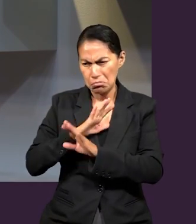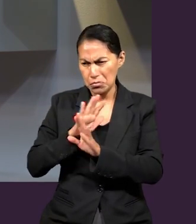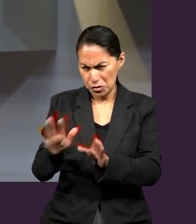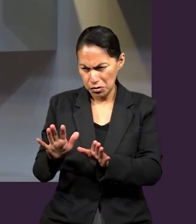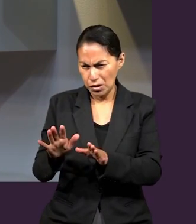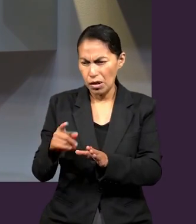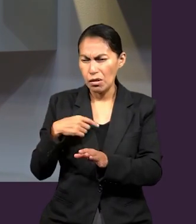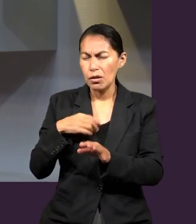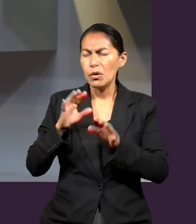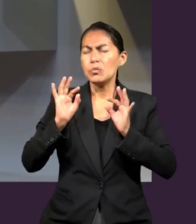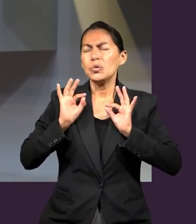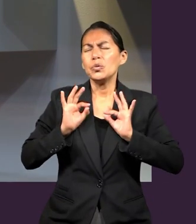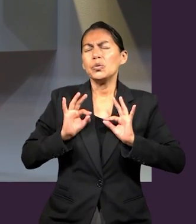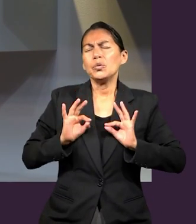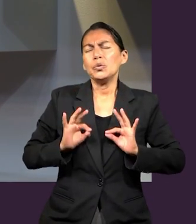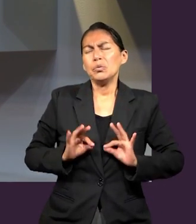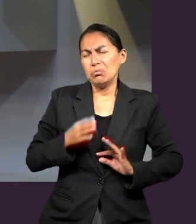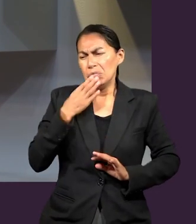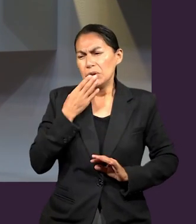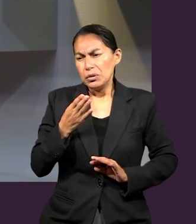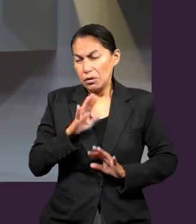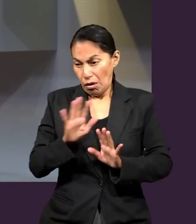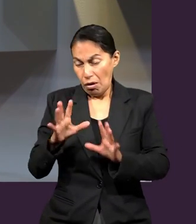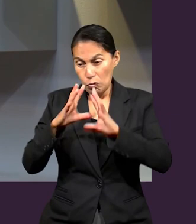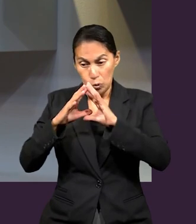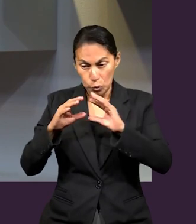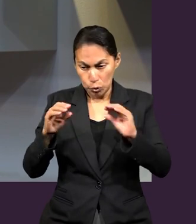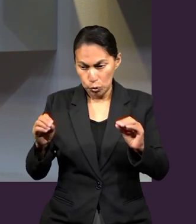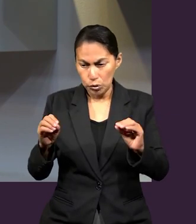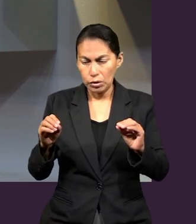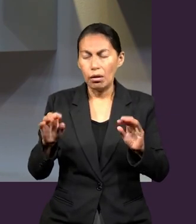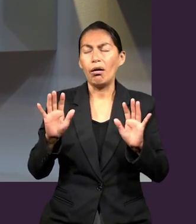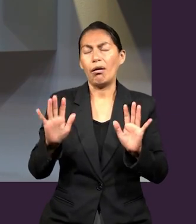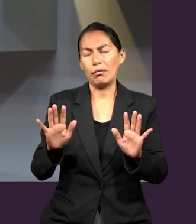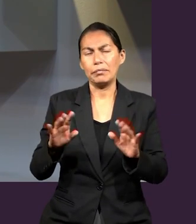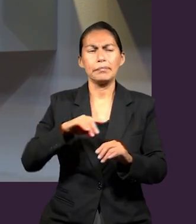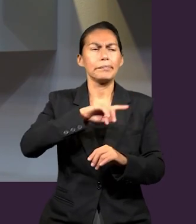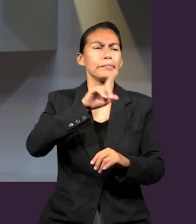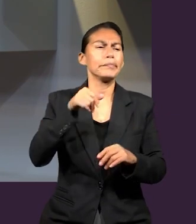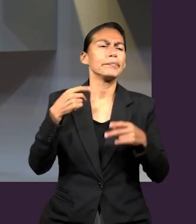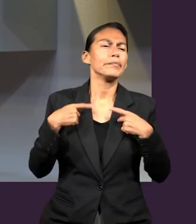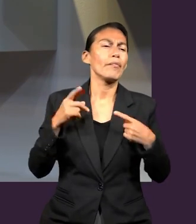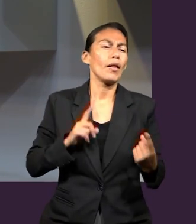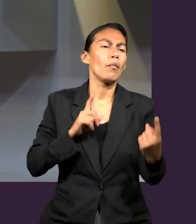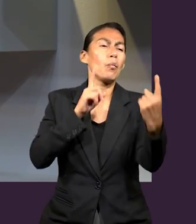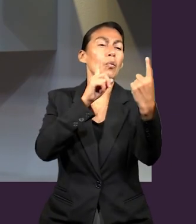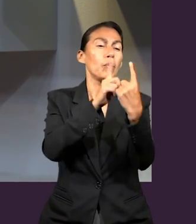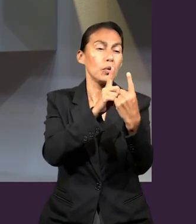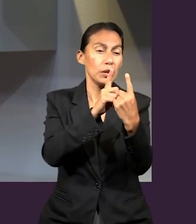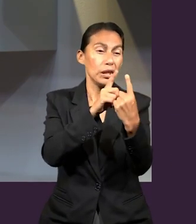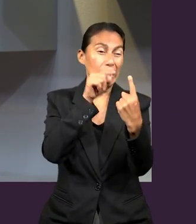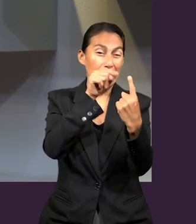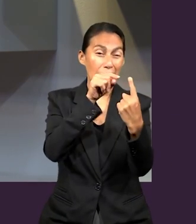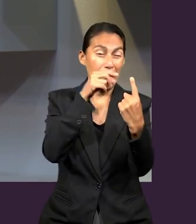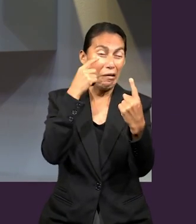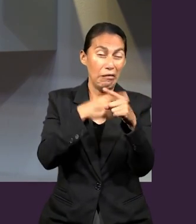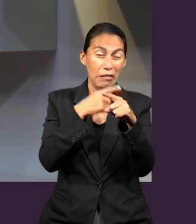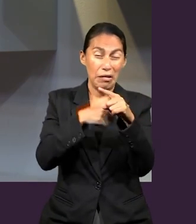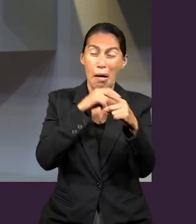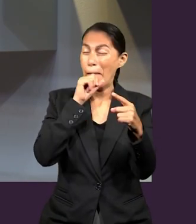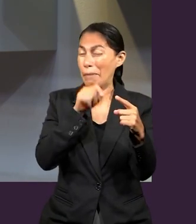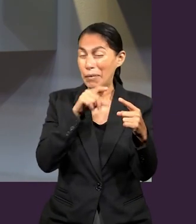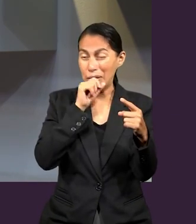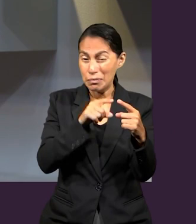medicamentos, te reconfortaste físicamente y ahora estás bien. Y luego encuentras a una persona